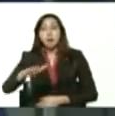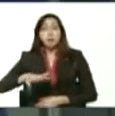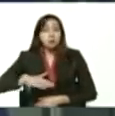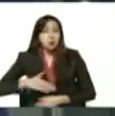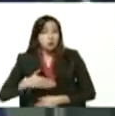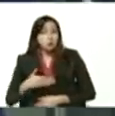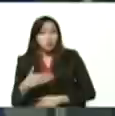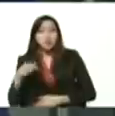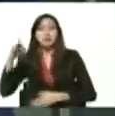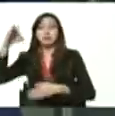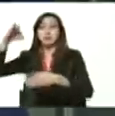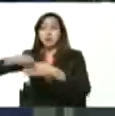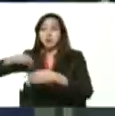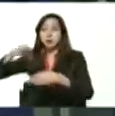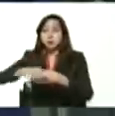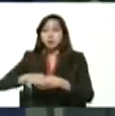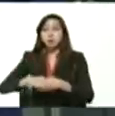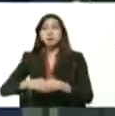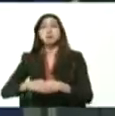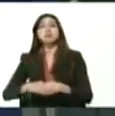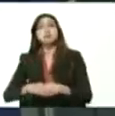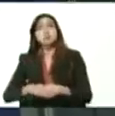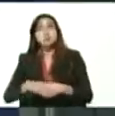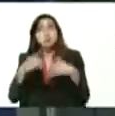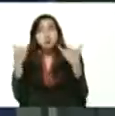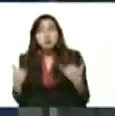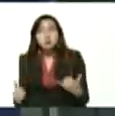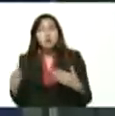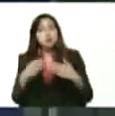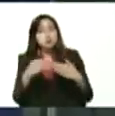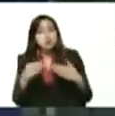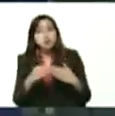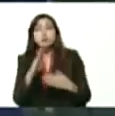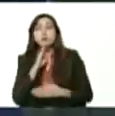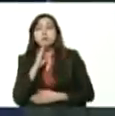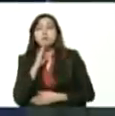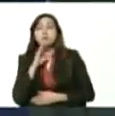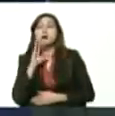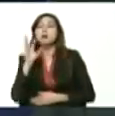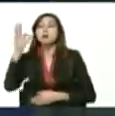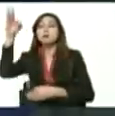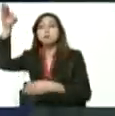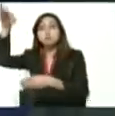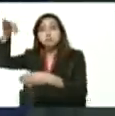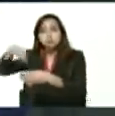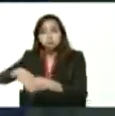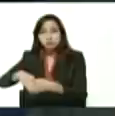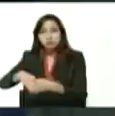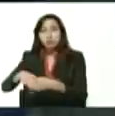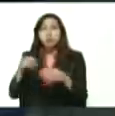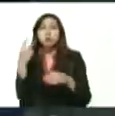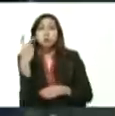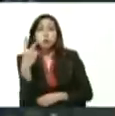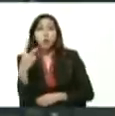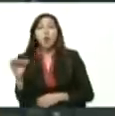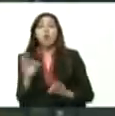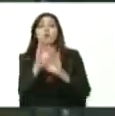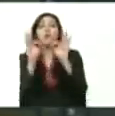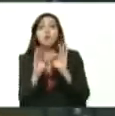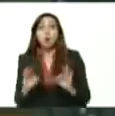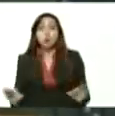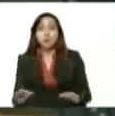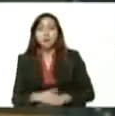depositar sus divisas en el banco. Son dos formas. Deposita sus divisas en el banco, presidente, y también